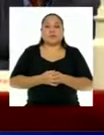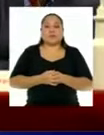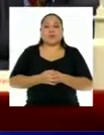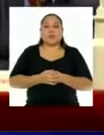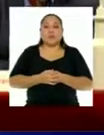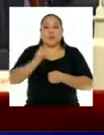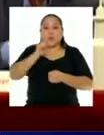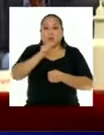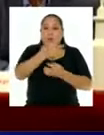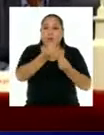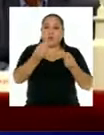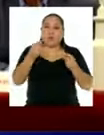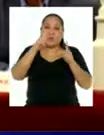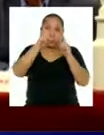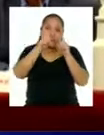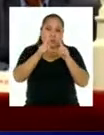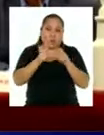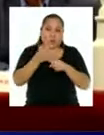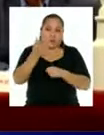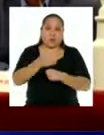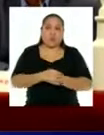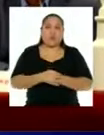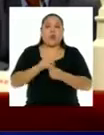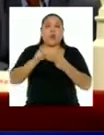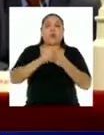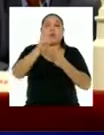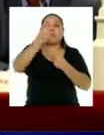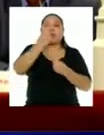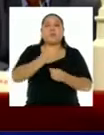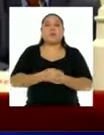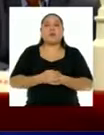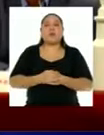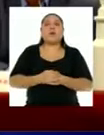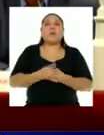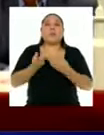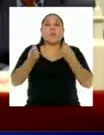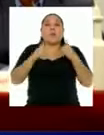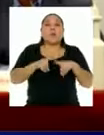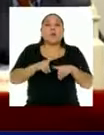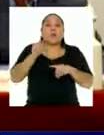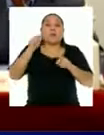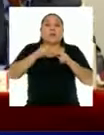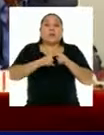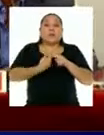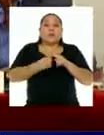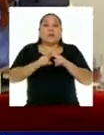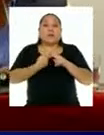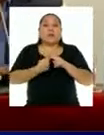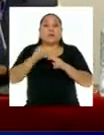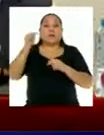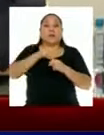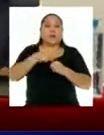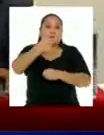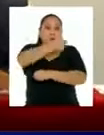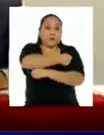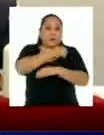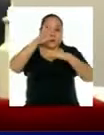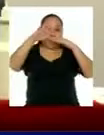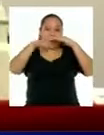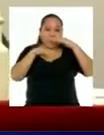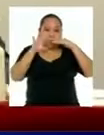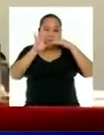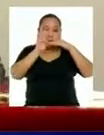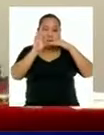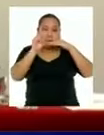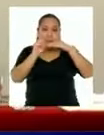Ahí hay varias preguntas, con respecto a la primera, ¿cuándo es que se inicia la vacunación para menores de setenta?